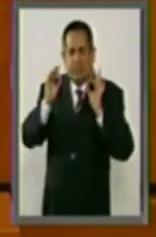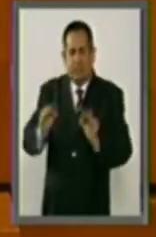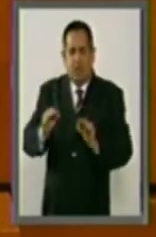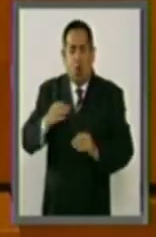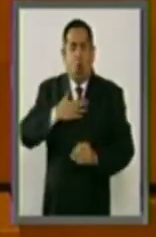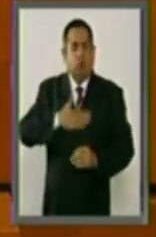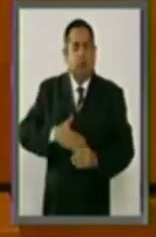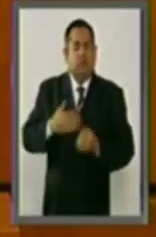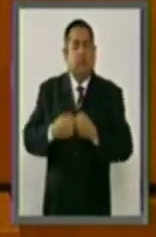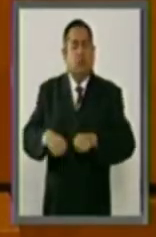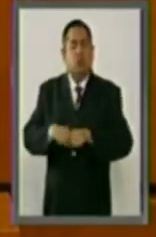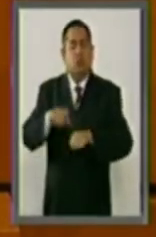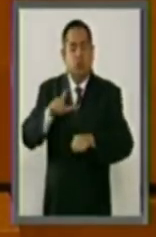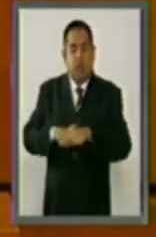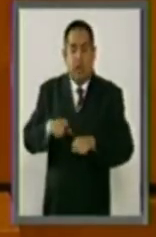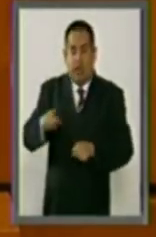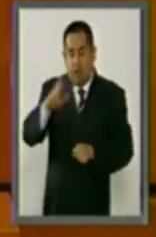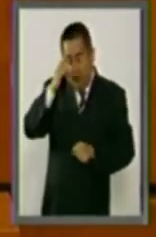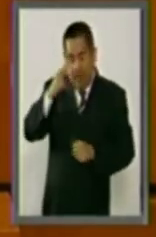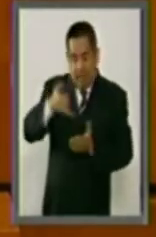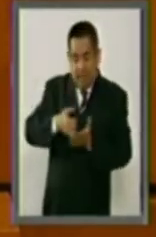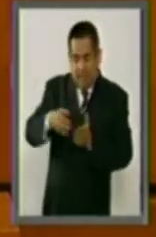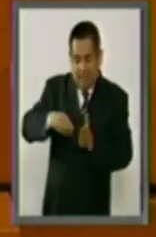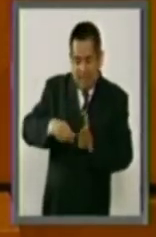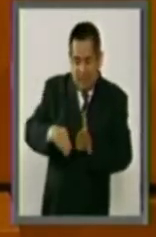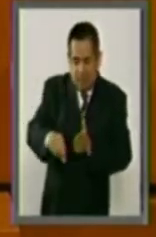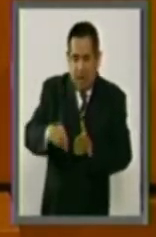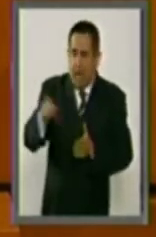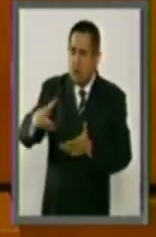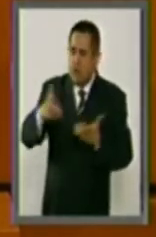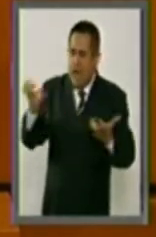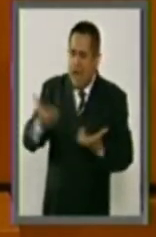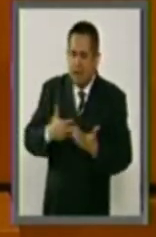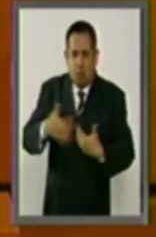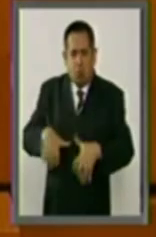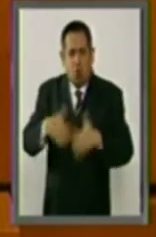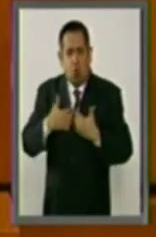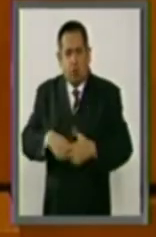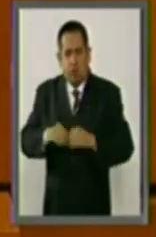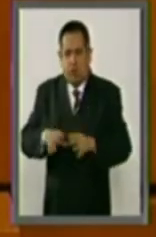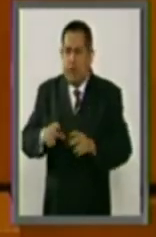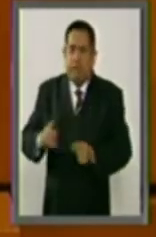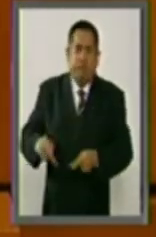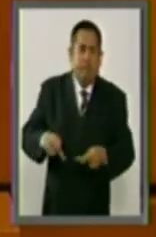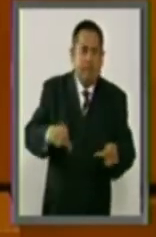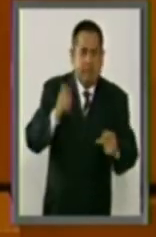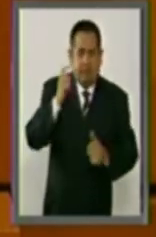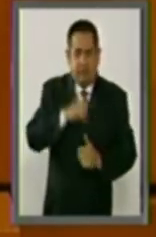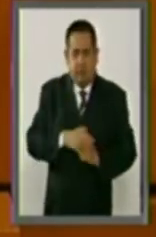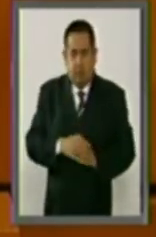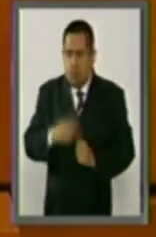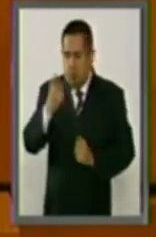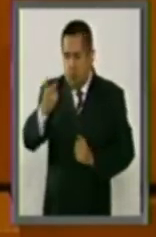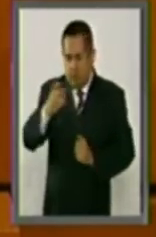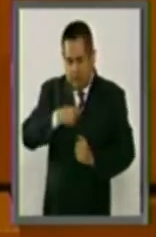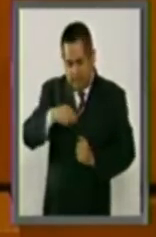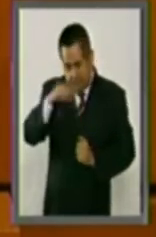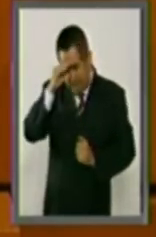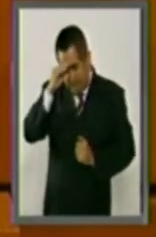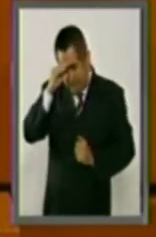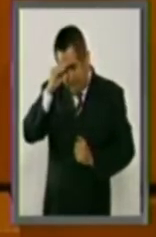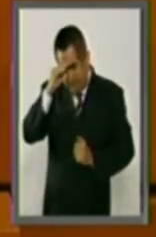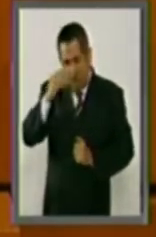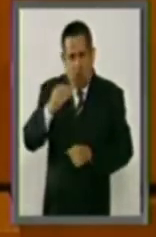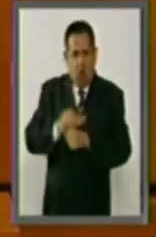justicia social, de lo que ellos siembran, de los que ellos producen y con tanta dificultad venden. Por ello, el